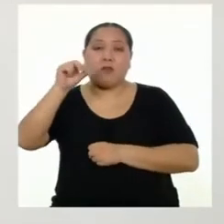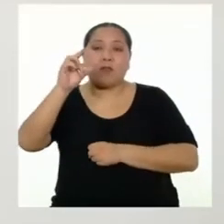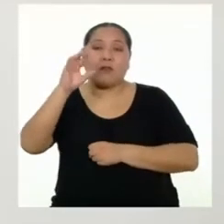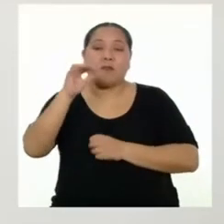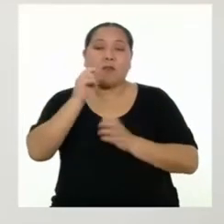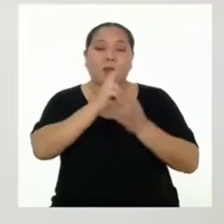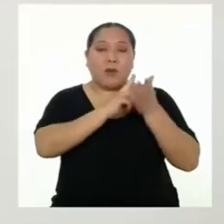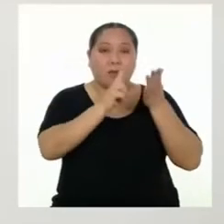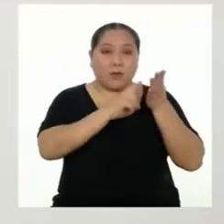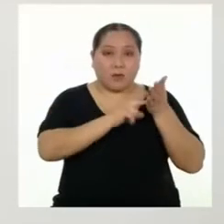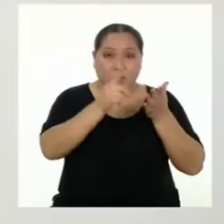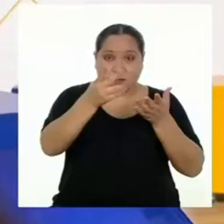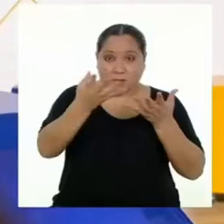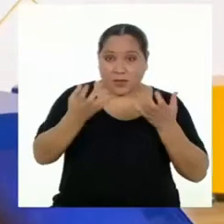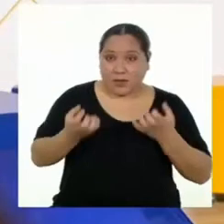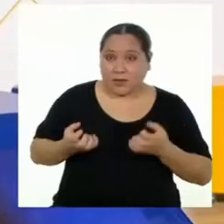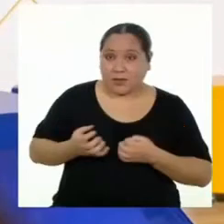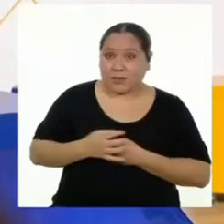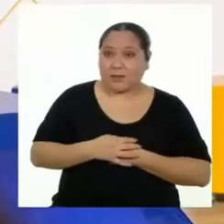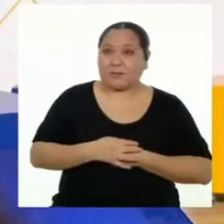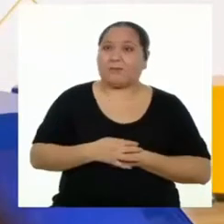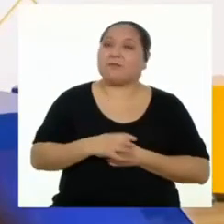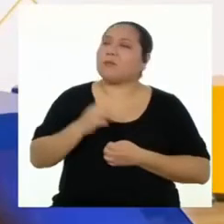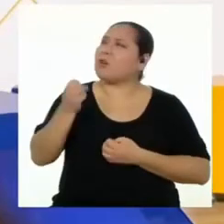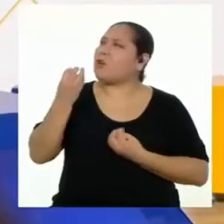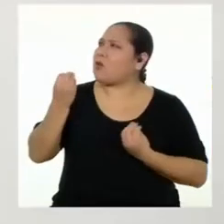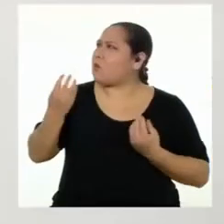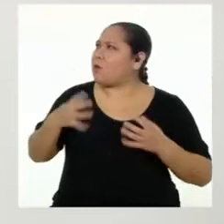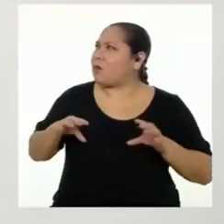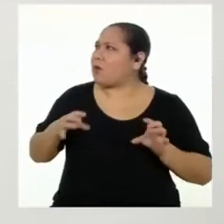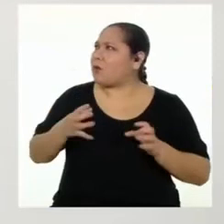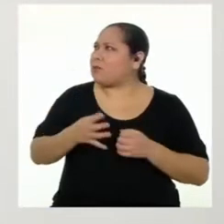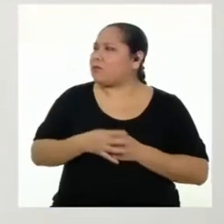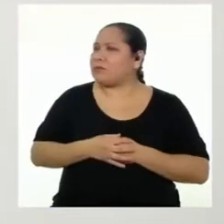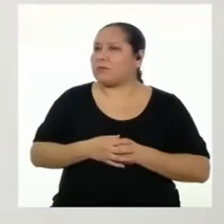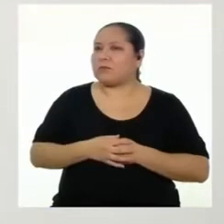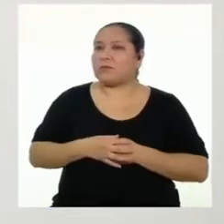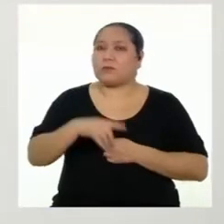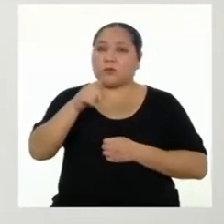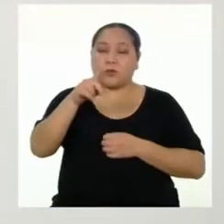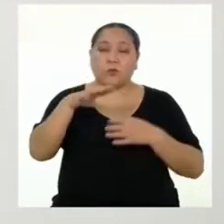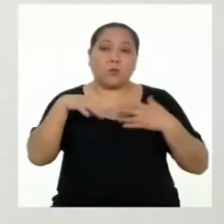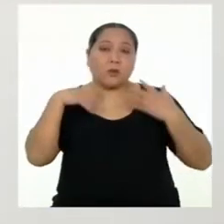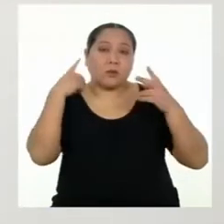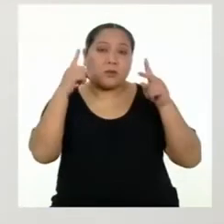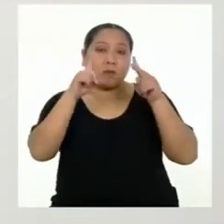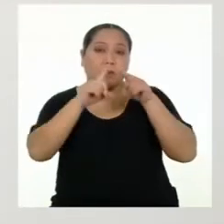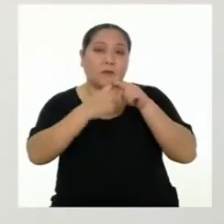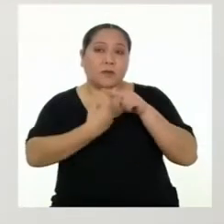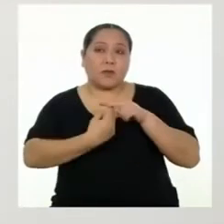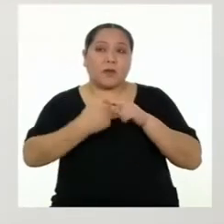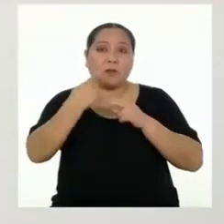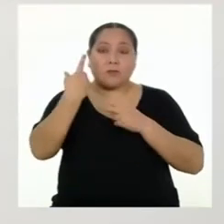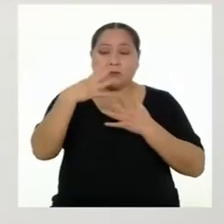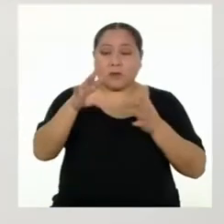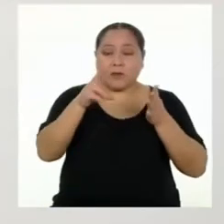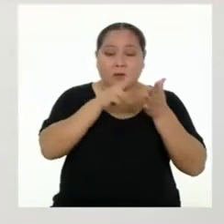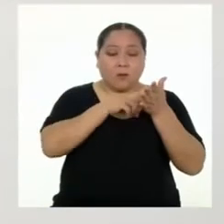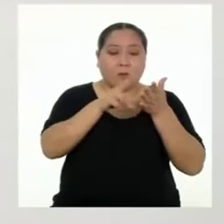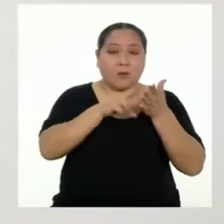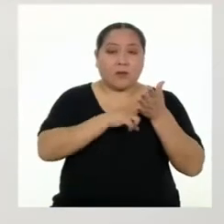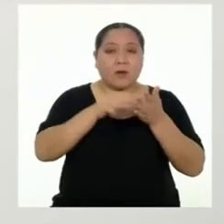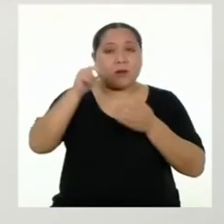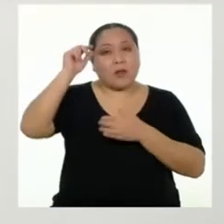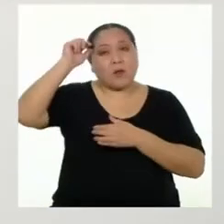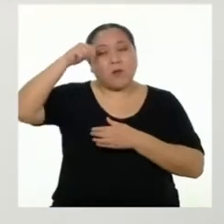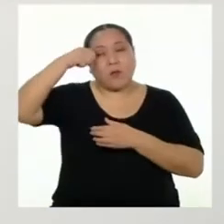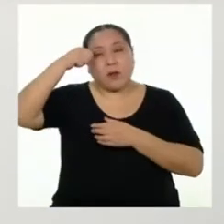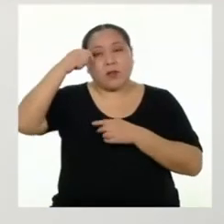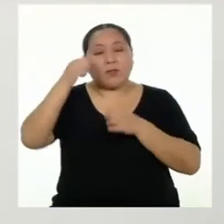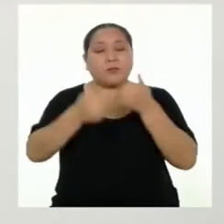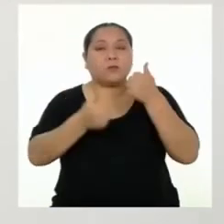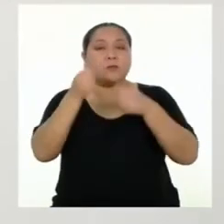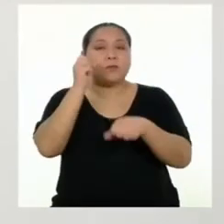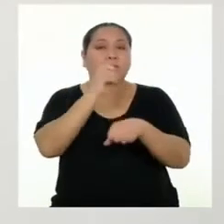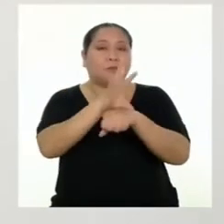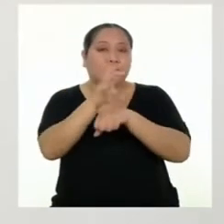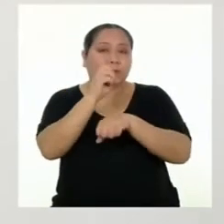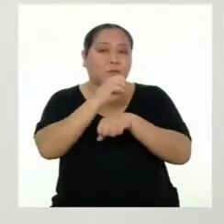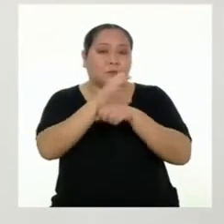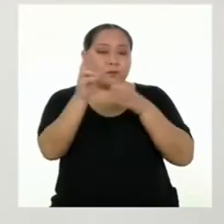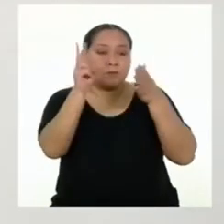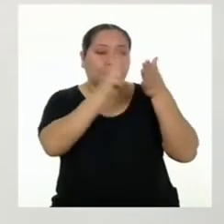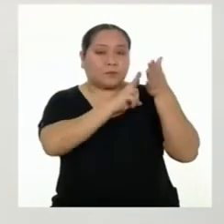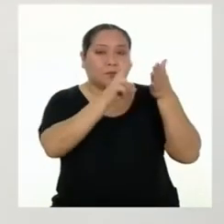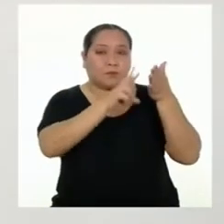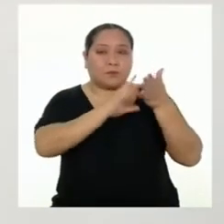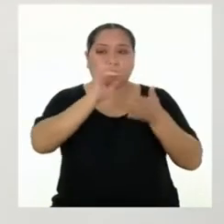hemos leído. ¿Te parece? ¿Cómo lo hago? Puedes empezar como hemos leído. ¿Recuerdas las recomendaciones